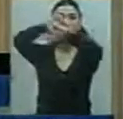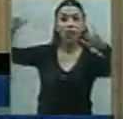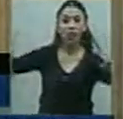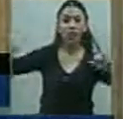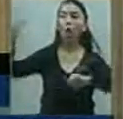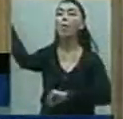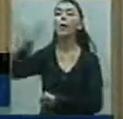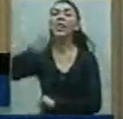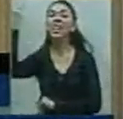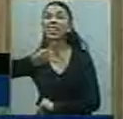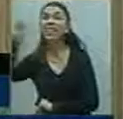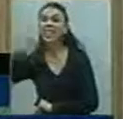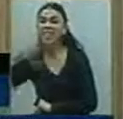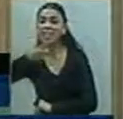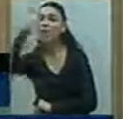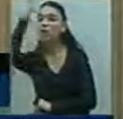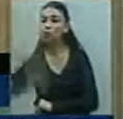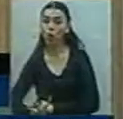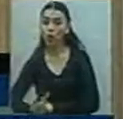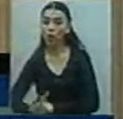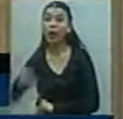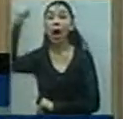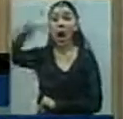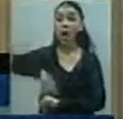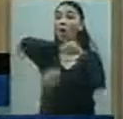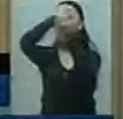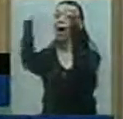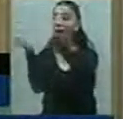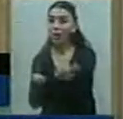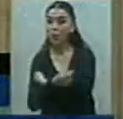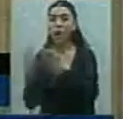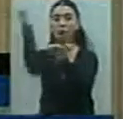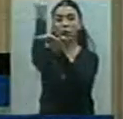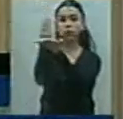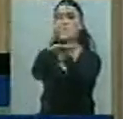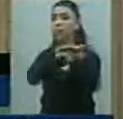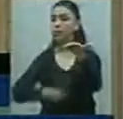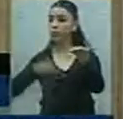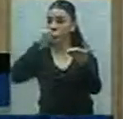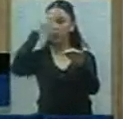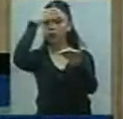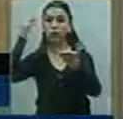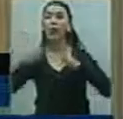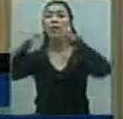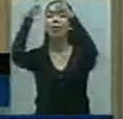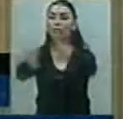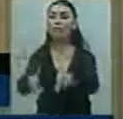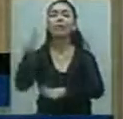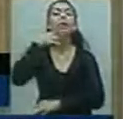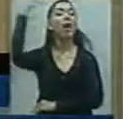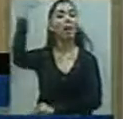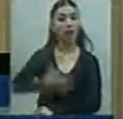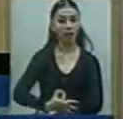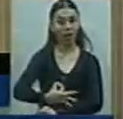Tenemos un gobierno basado en la verdad, y tenemos una conducción que siempre encaró con la